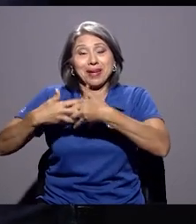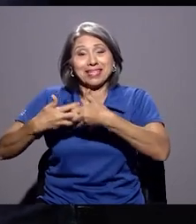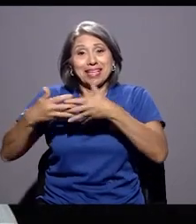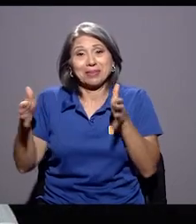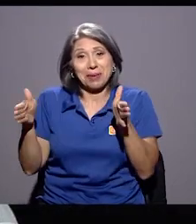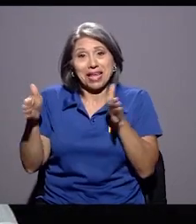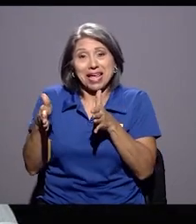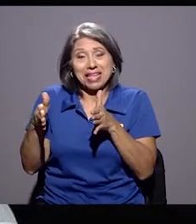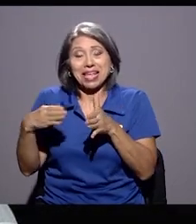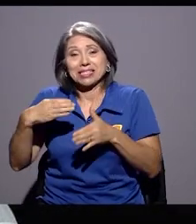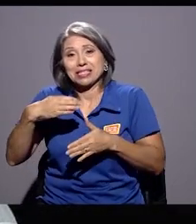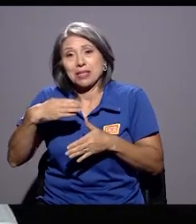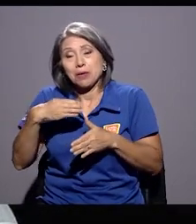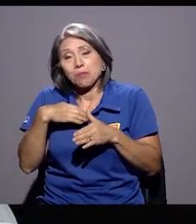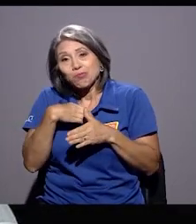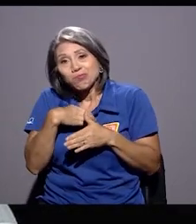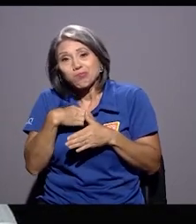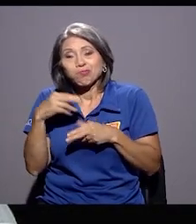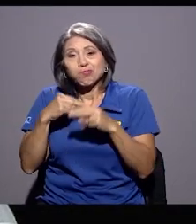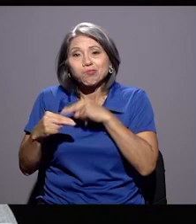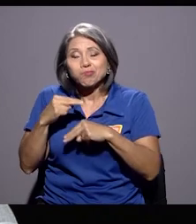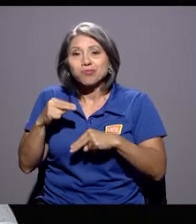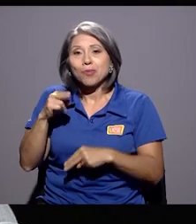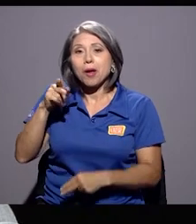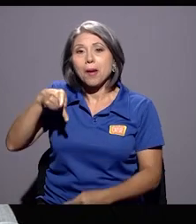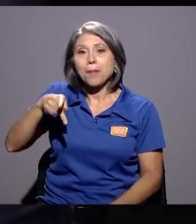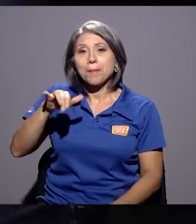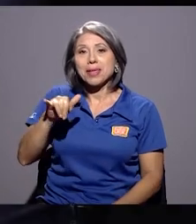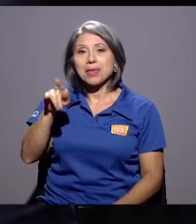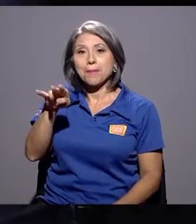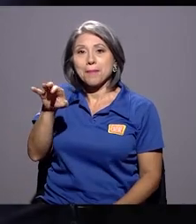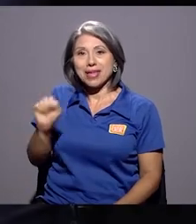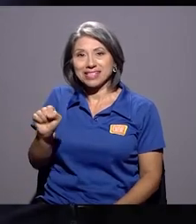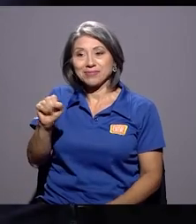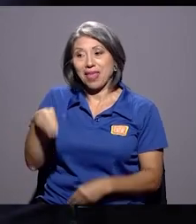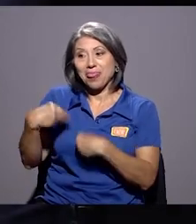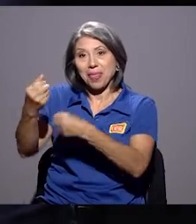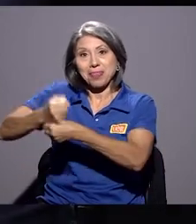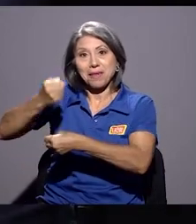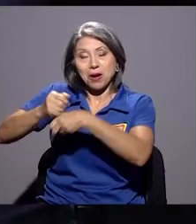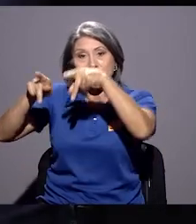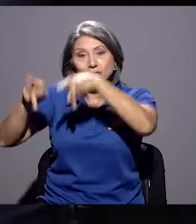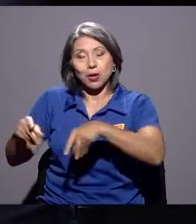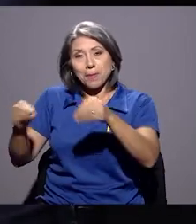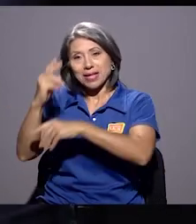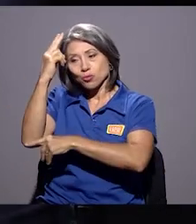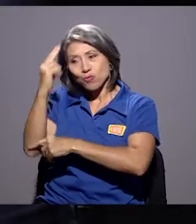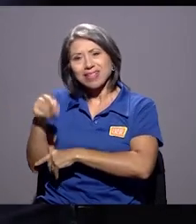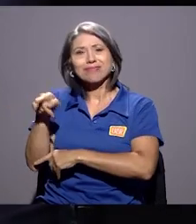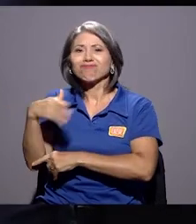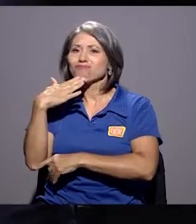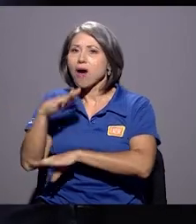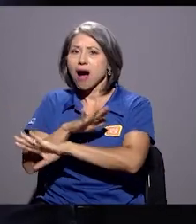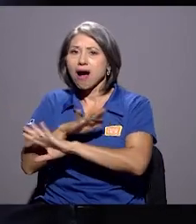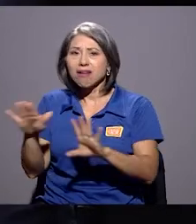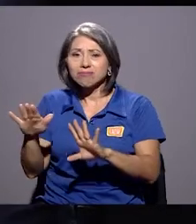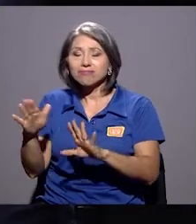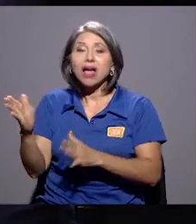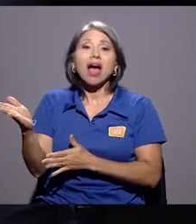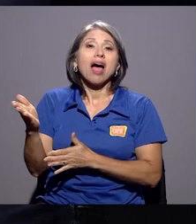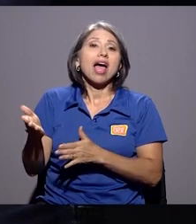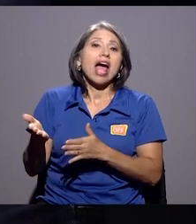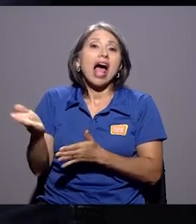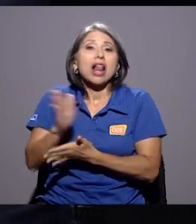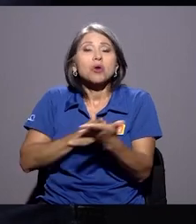a la que de alguna manera ofrece trabajo al costarricense más humilde, está yendo relativamente mal. En algunos